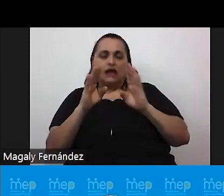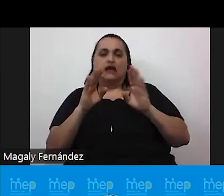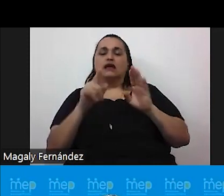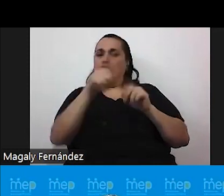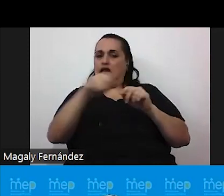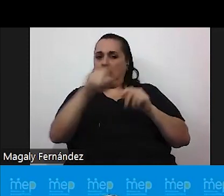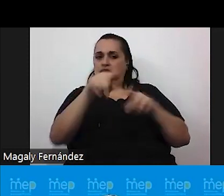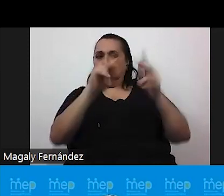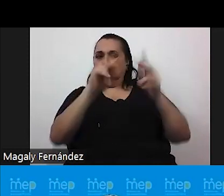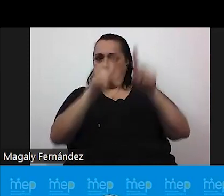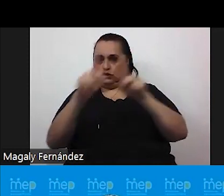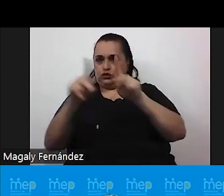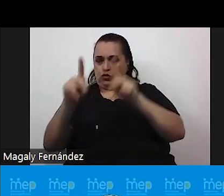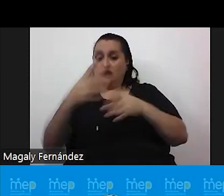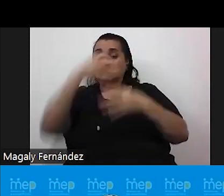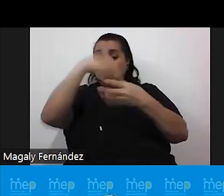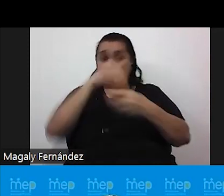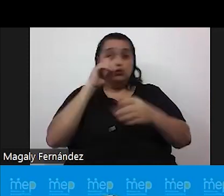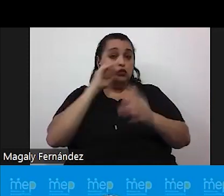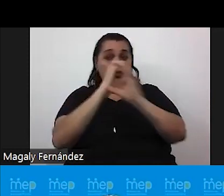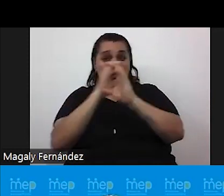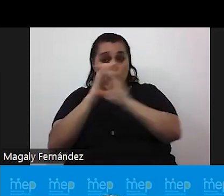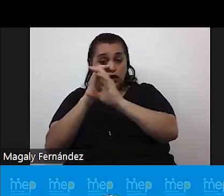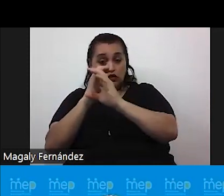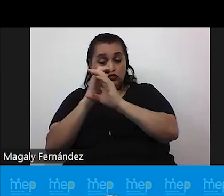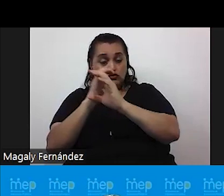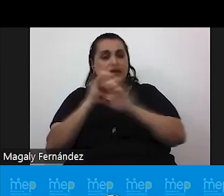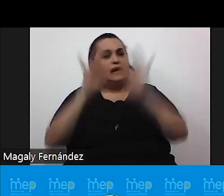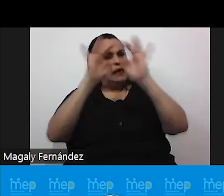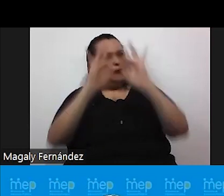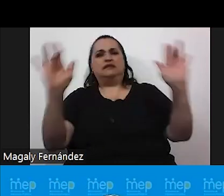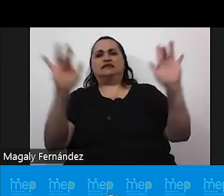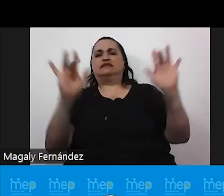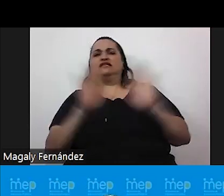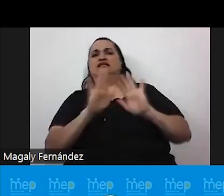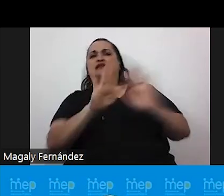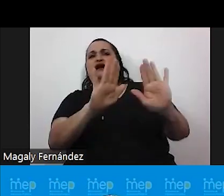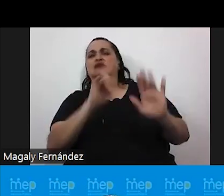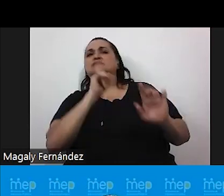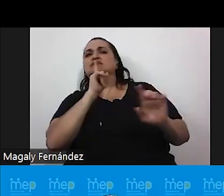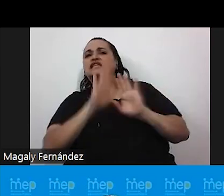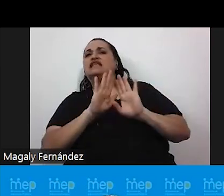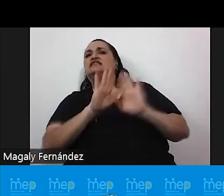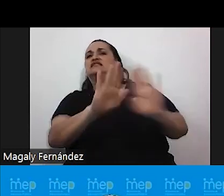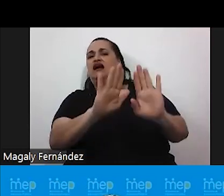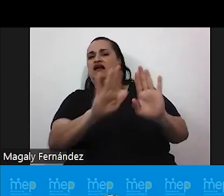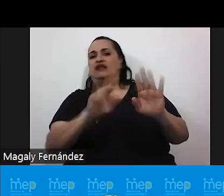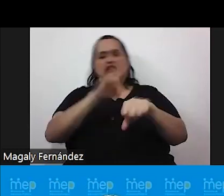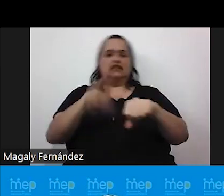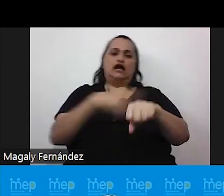dentro de los cuidados que debemos de tener está invisibilizar silenciar naturalizar